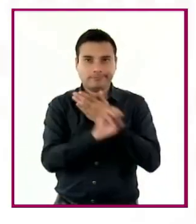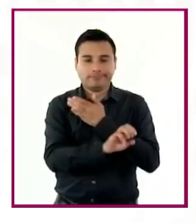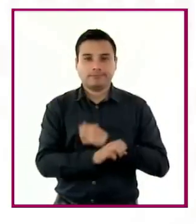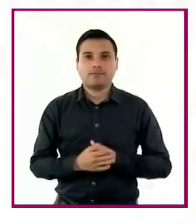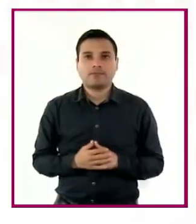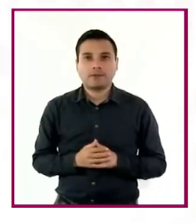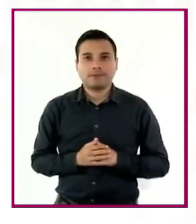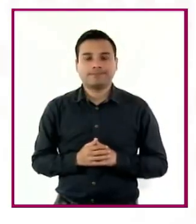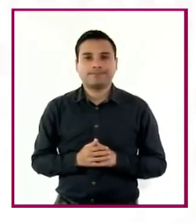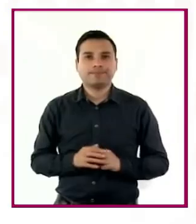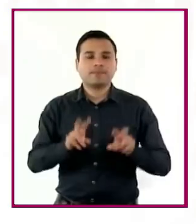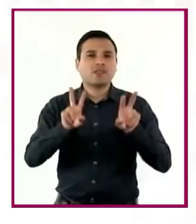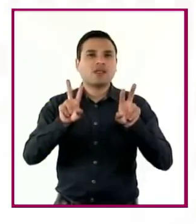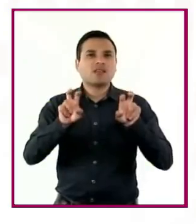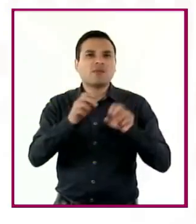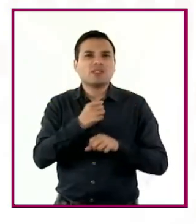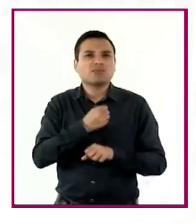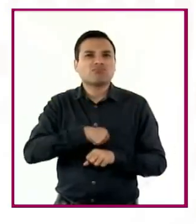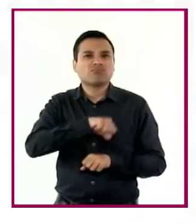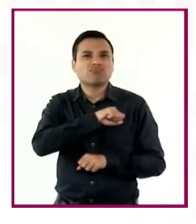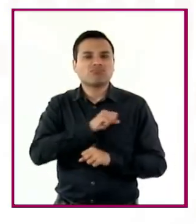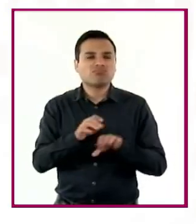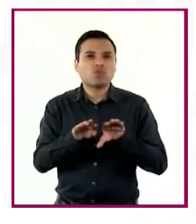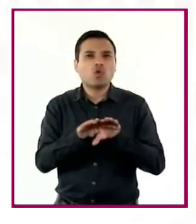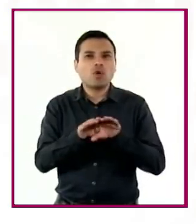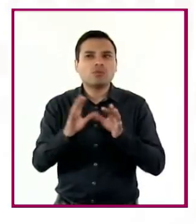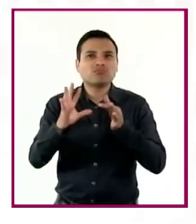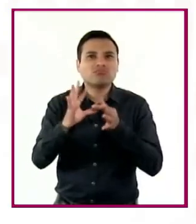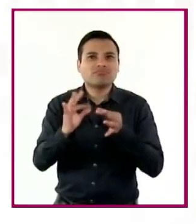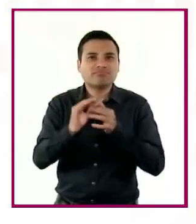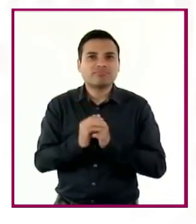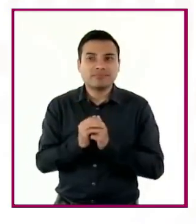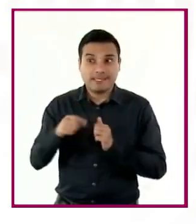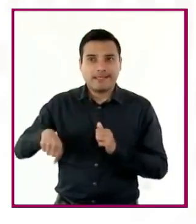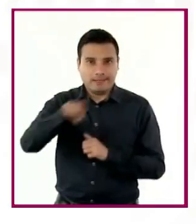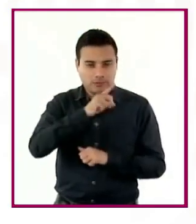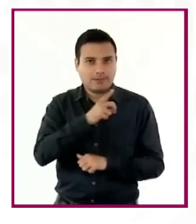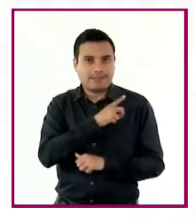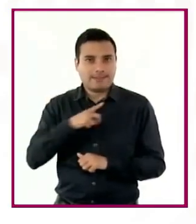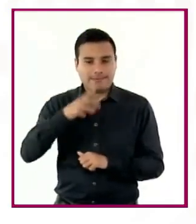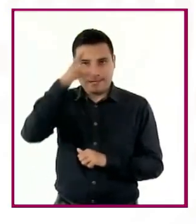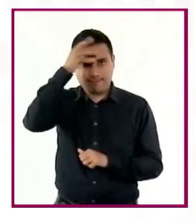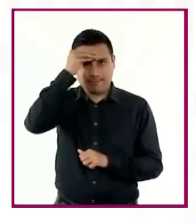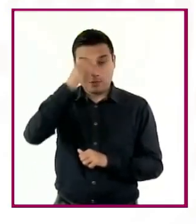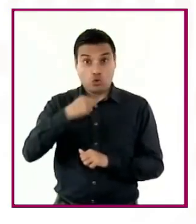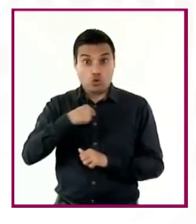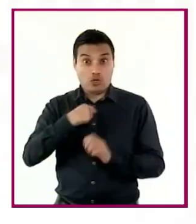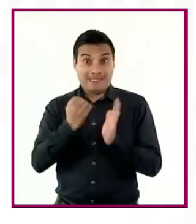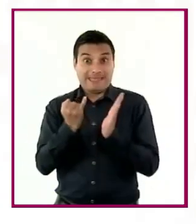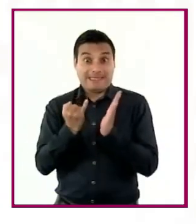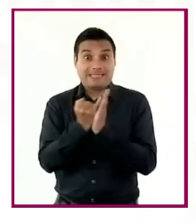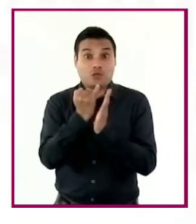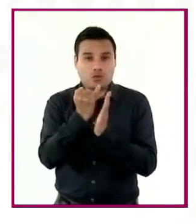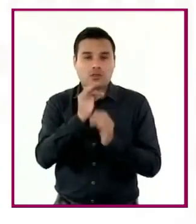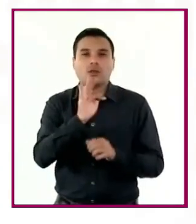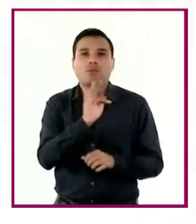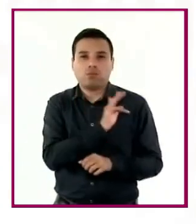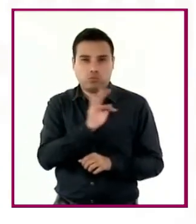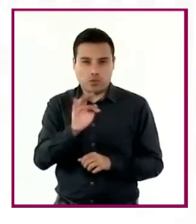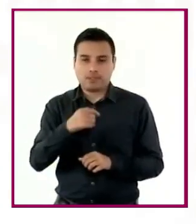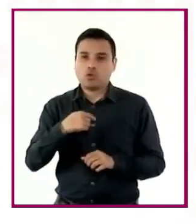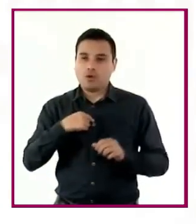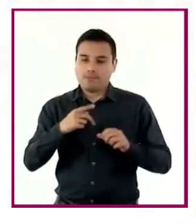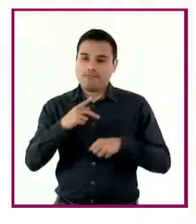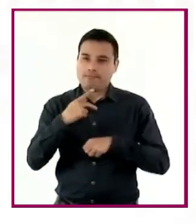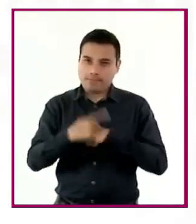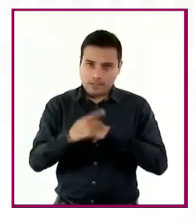abordar la salud, es preciso que comprendan cómo sus decisiones tienen repercusiones en lo individual, lo familiar y